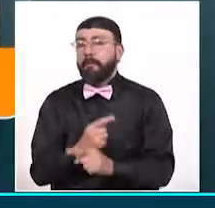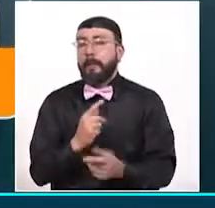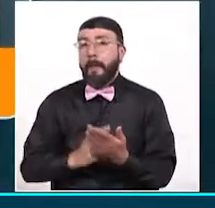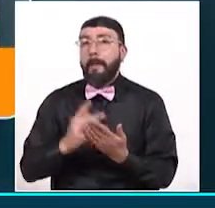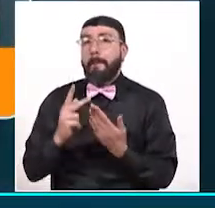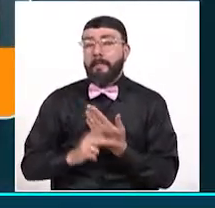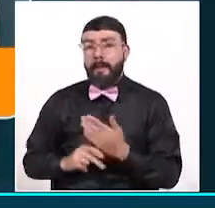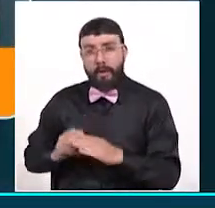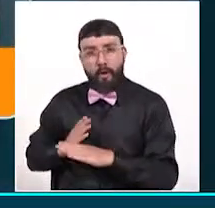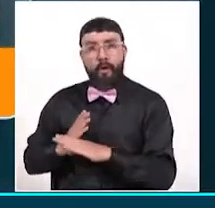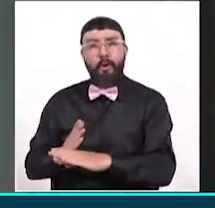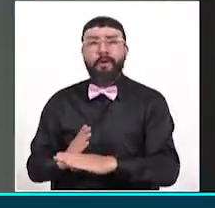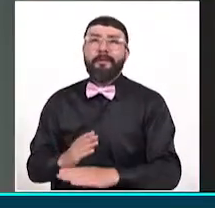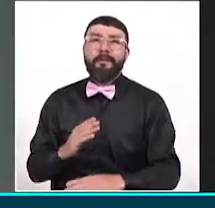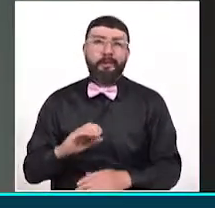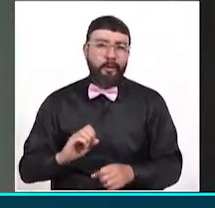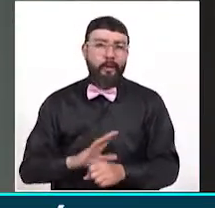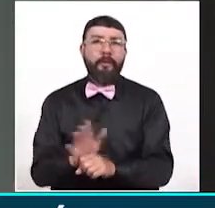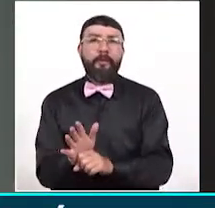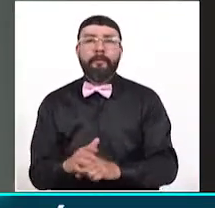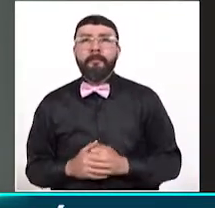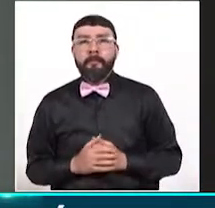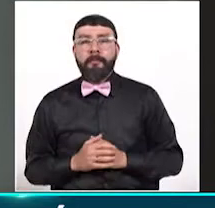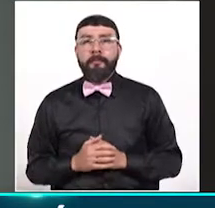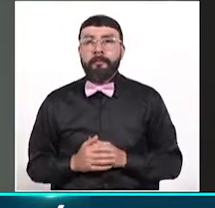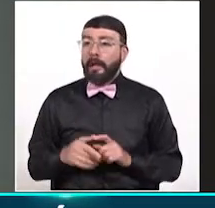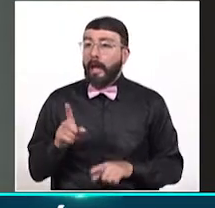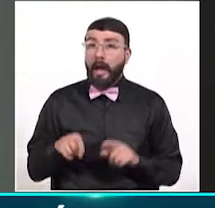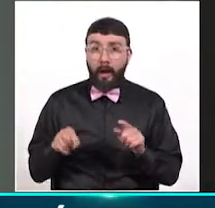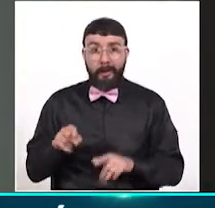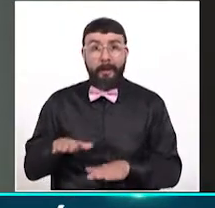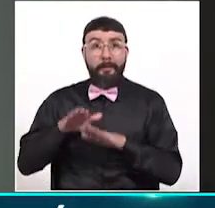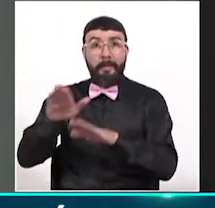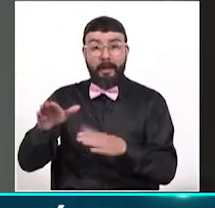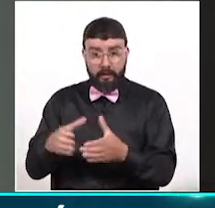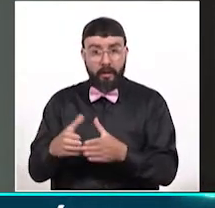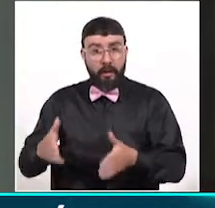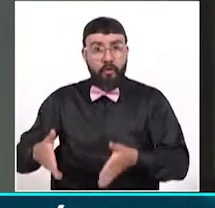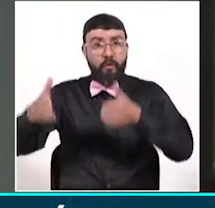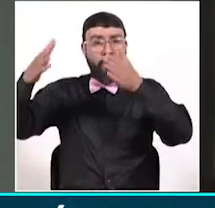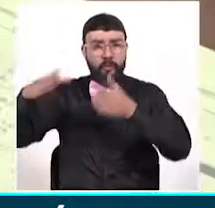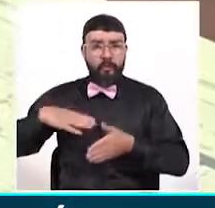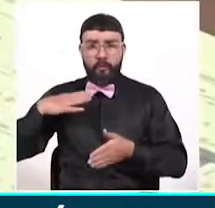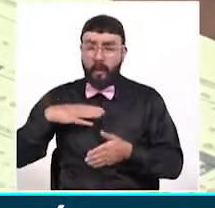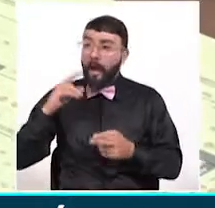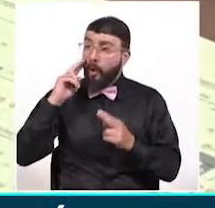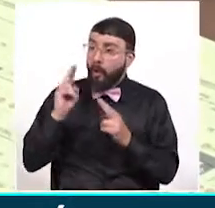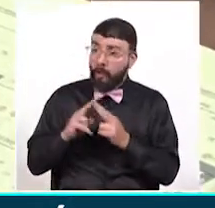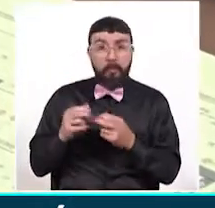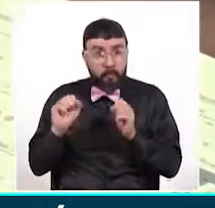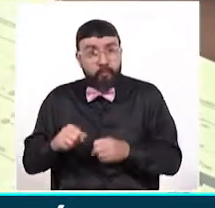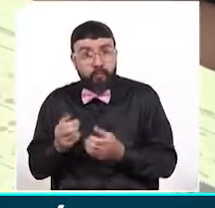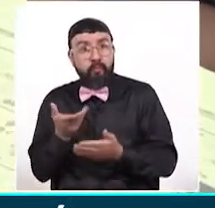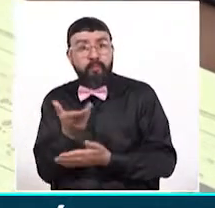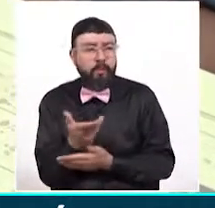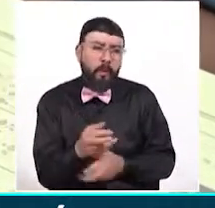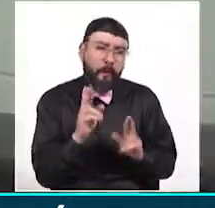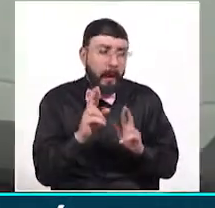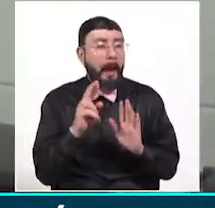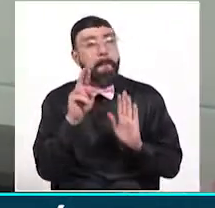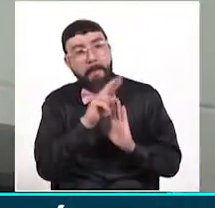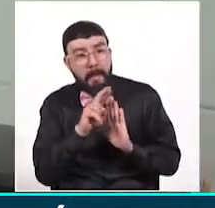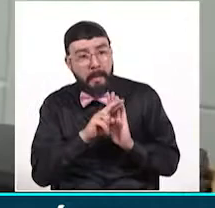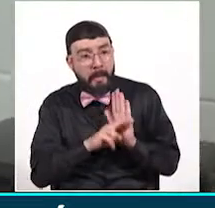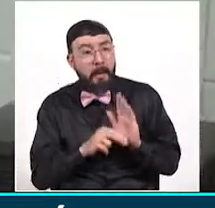contra el COVID-19. Algunos representantes de centros comerciales dieron a conocer su iniciativa y esperan cumplir con los aspectos técnicos